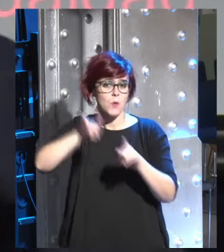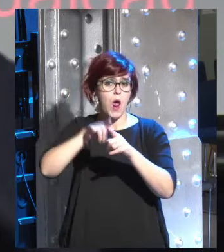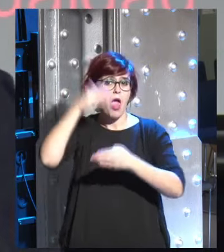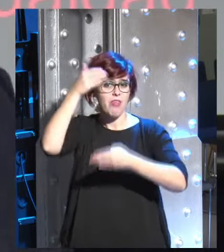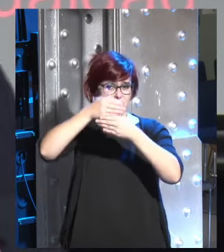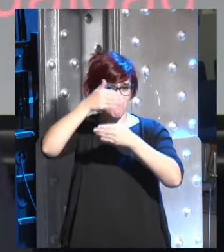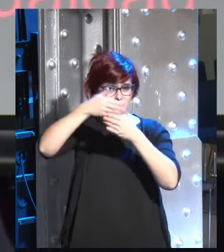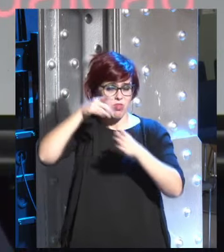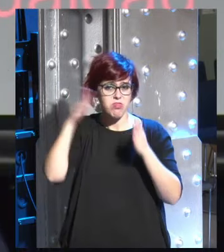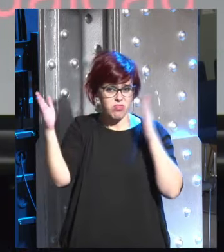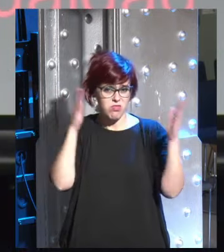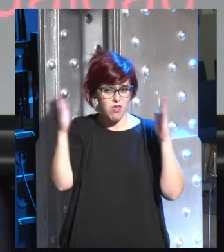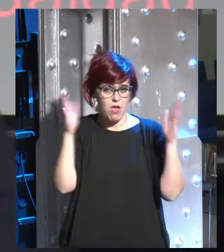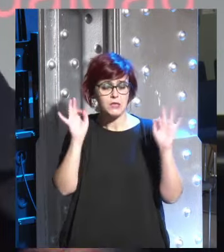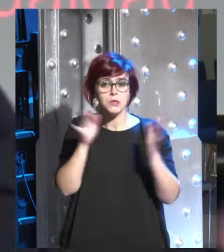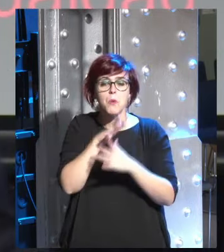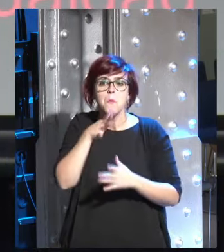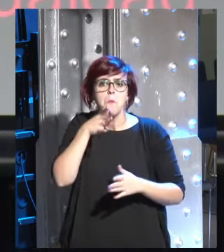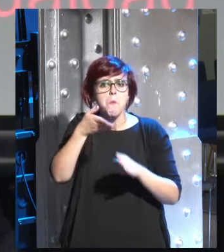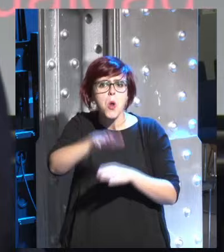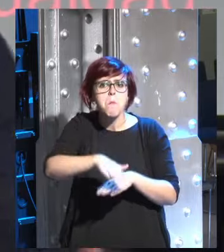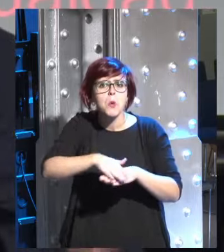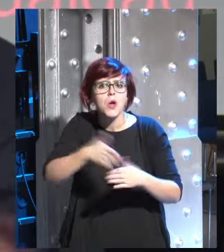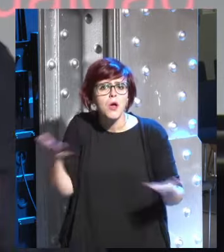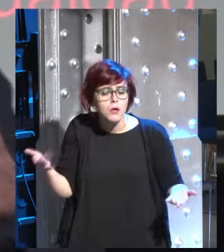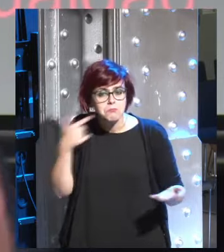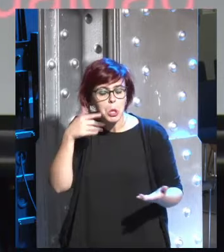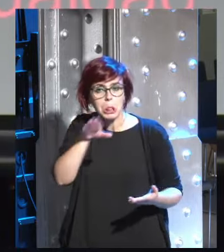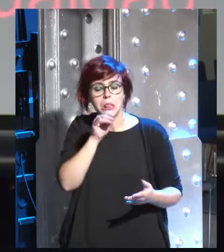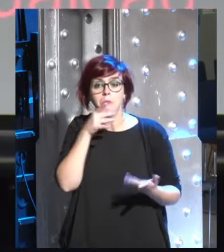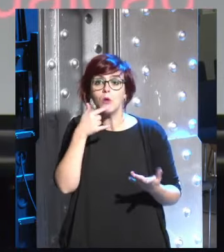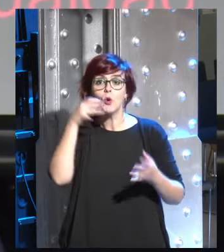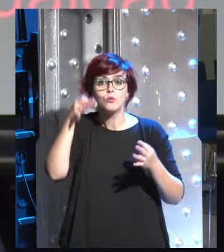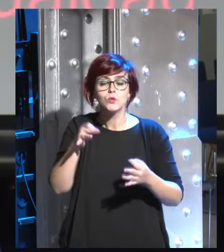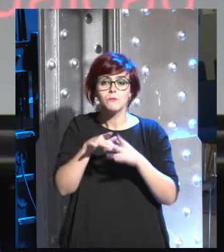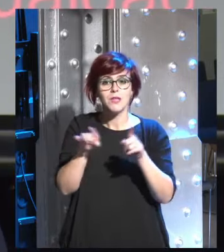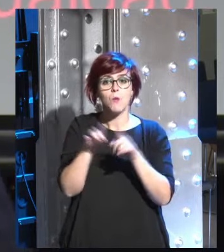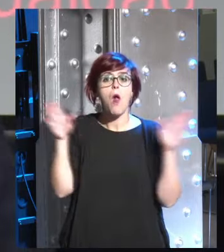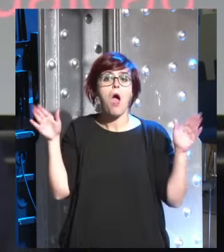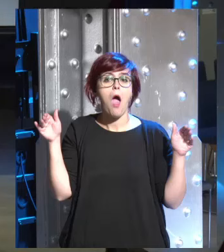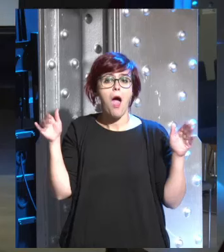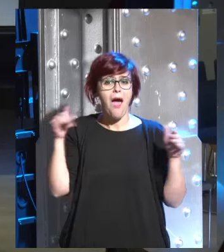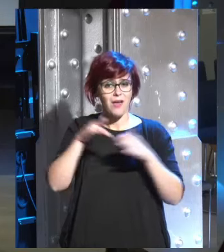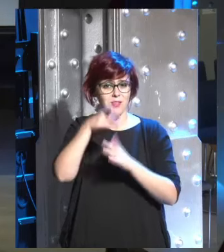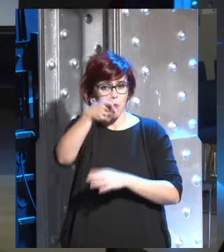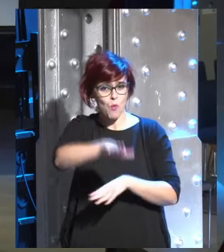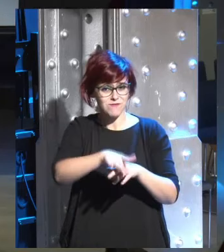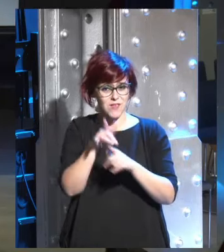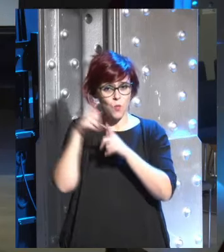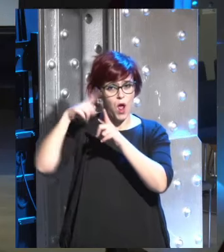gente decía ¿por qué hay que morir? ¿por qué la gente muere? bueno pues porque llegaba el ángel de la muerte el ángel